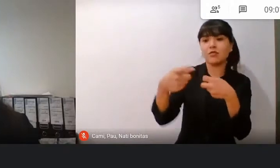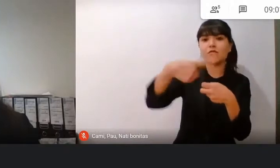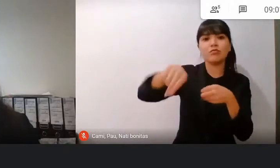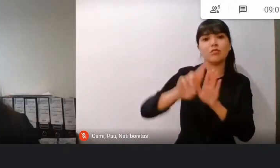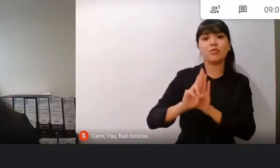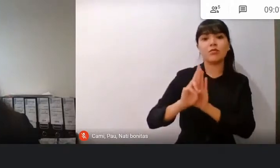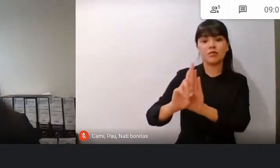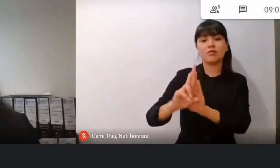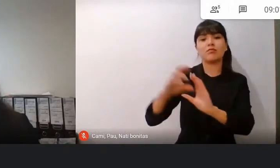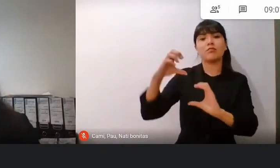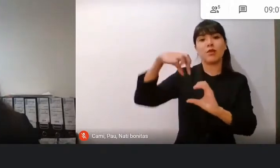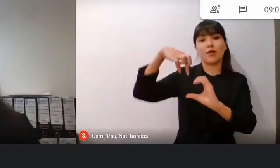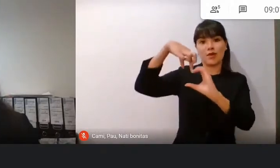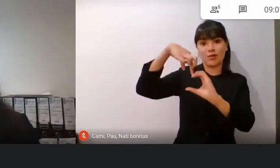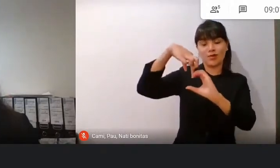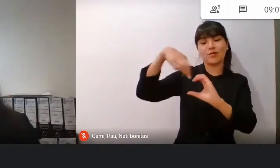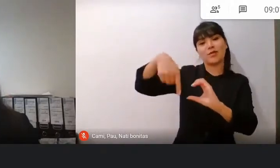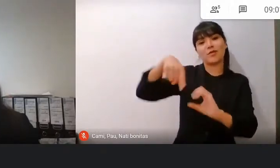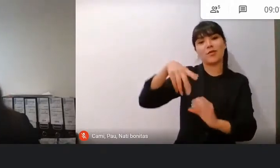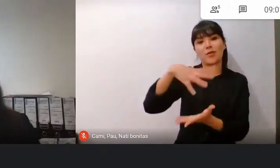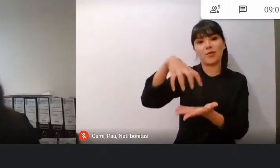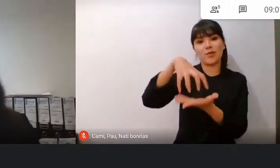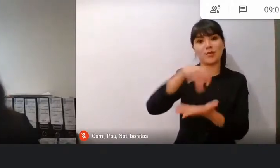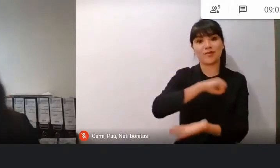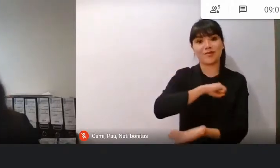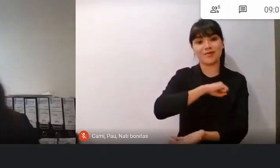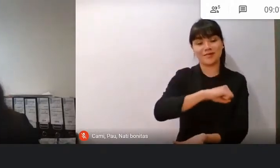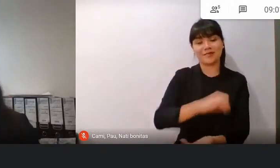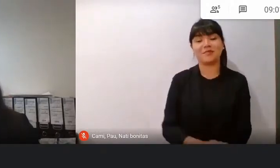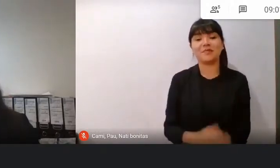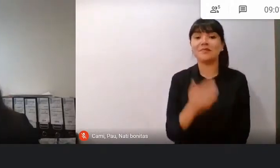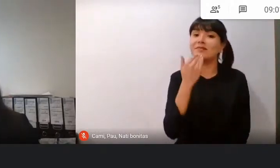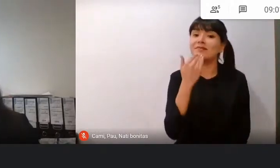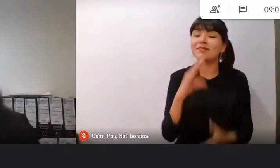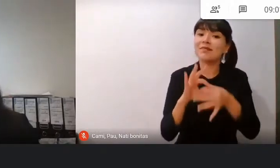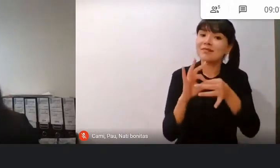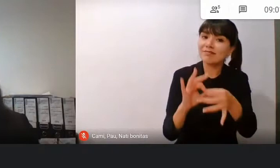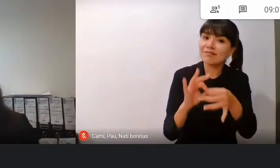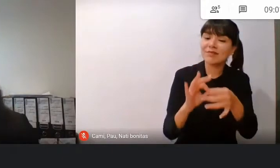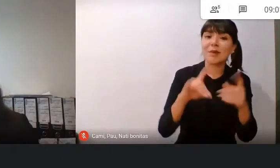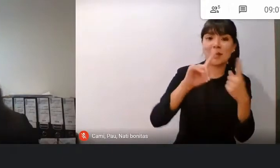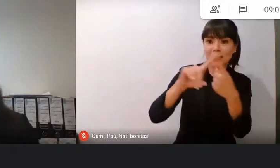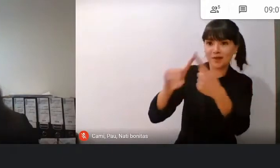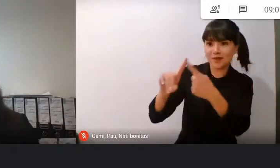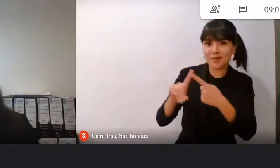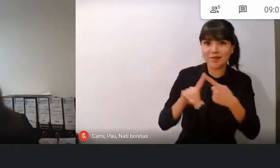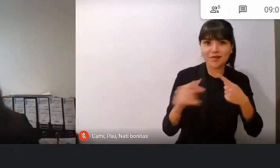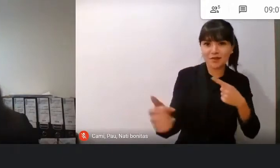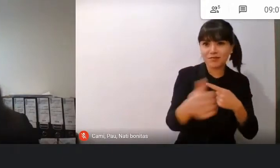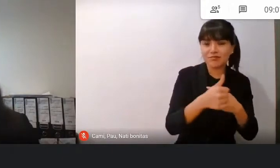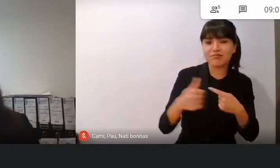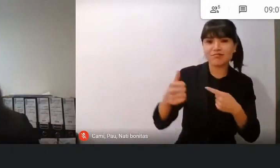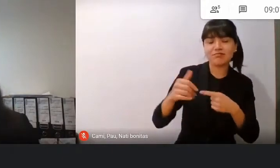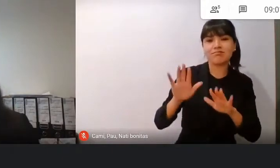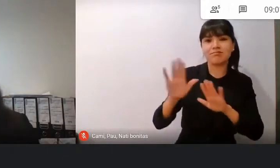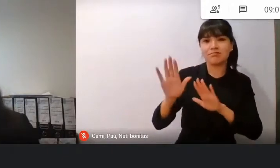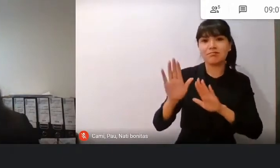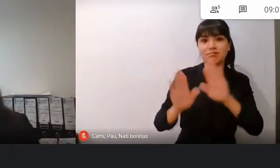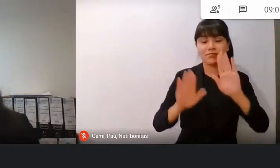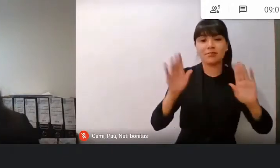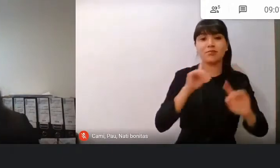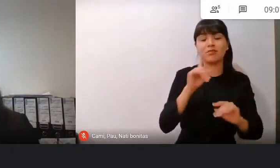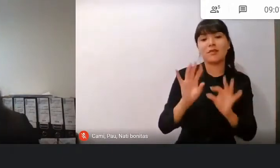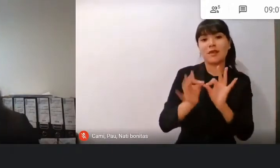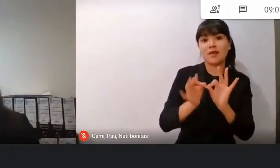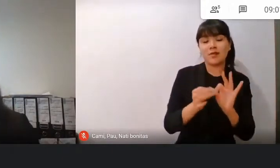Colegio de Profesores de la Comuna. Agradecemos también la participación activa de nuestras intérpretes